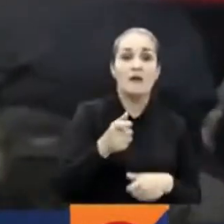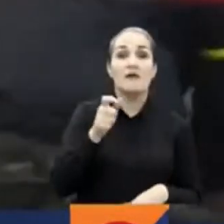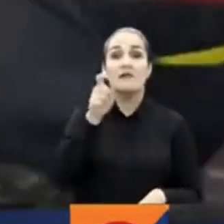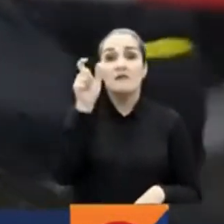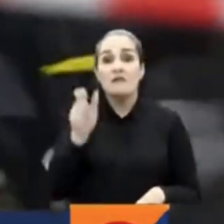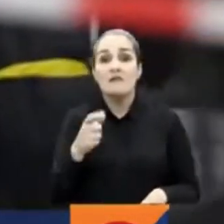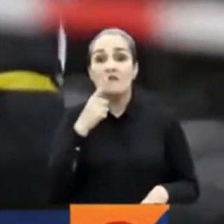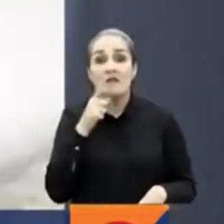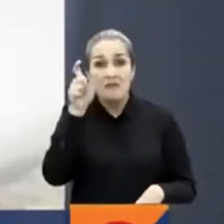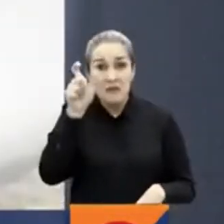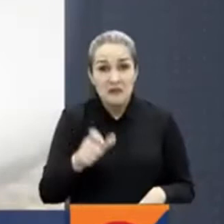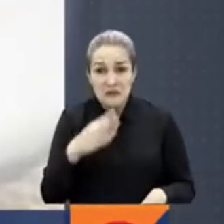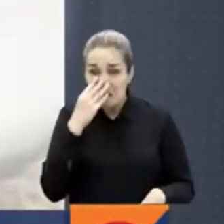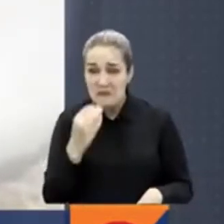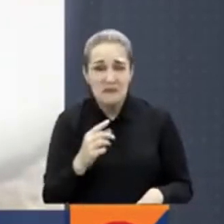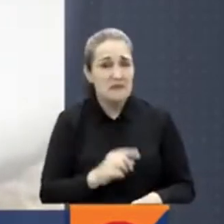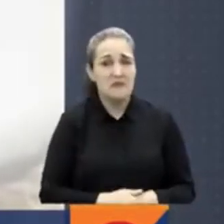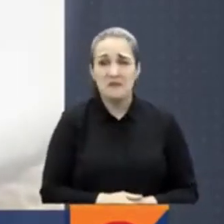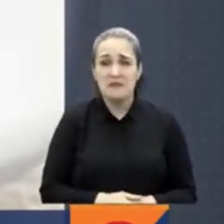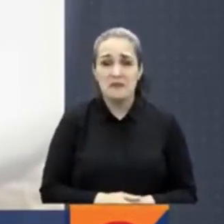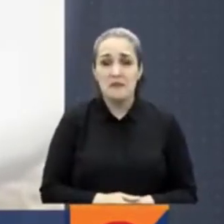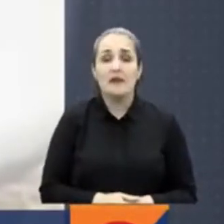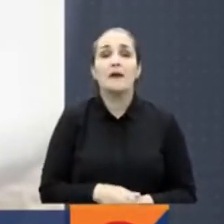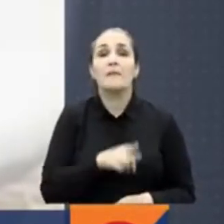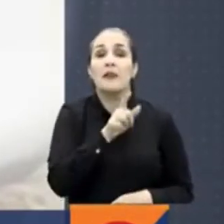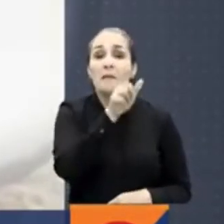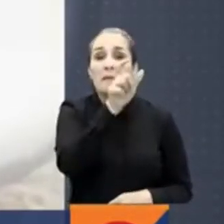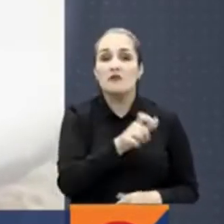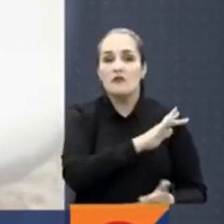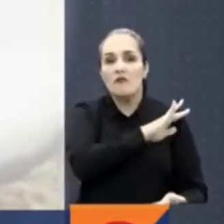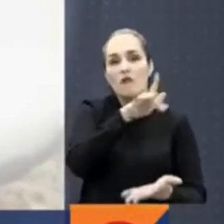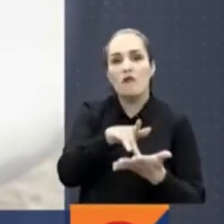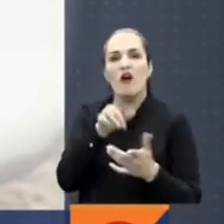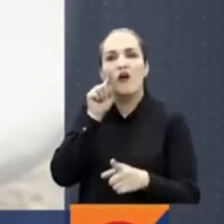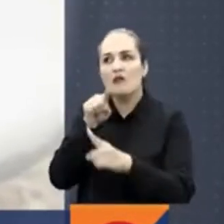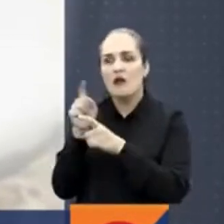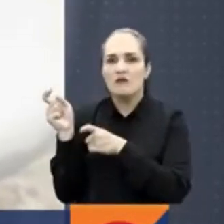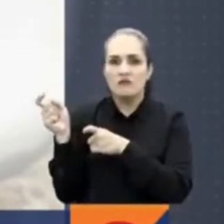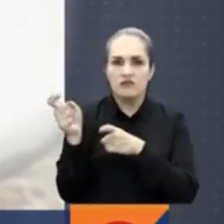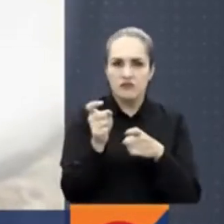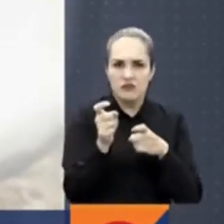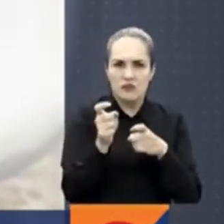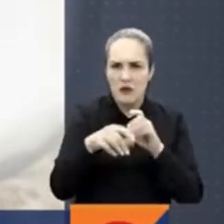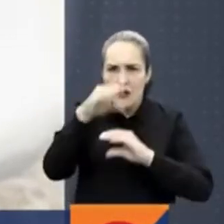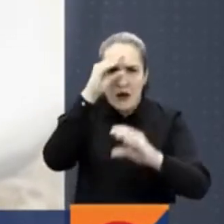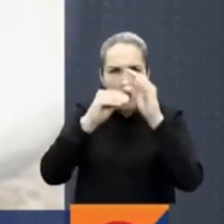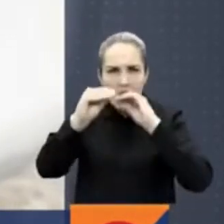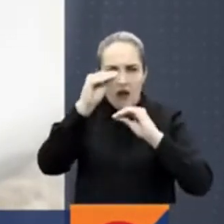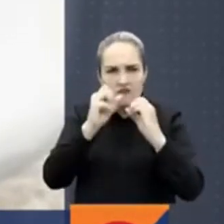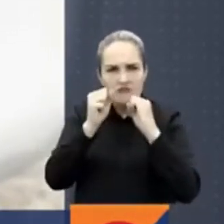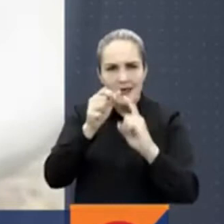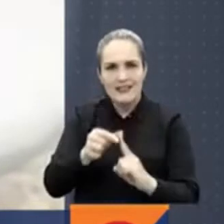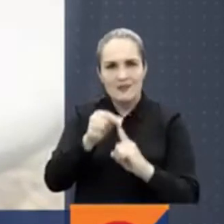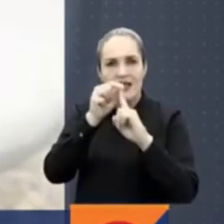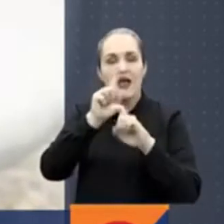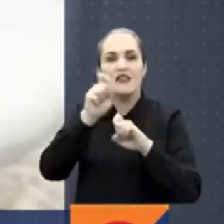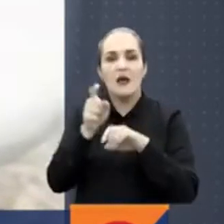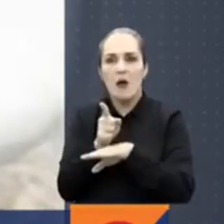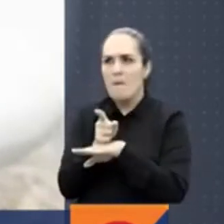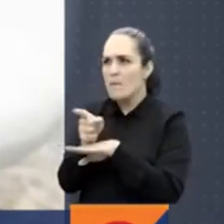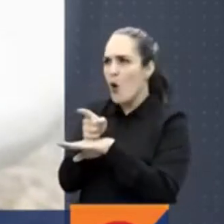Cristian no era un mercenario. Él primero llega como artillero y después se especializa en la sección de antitanques.